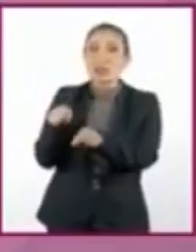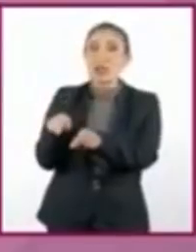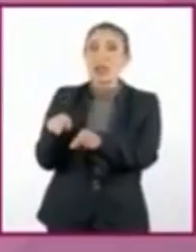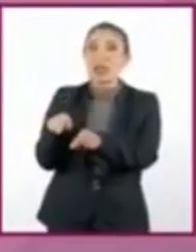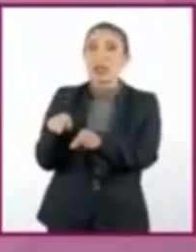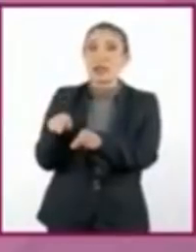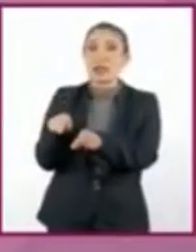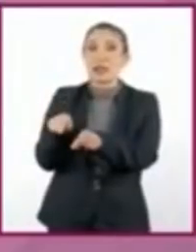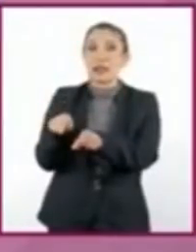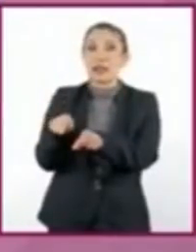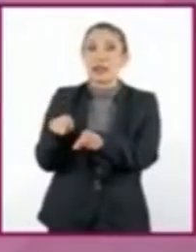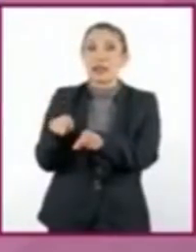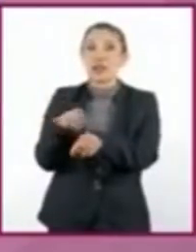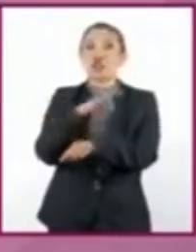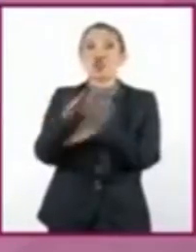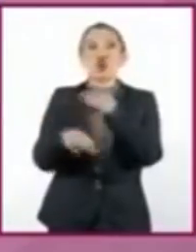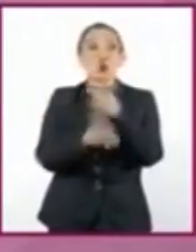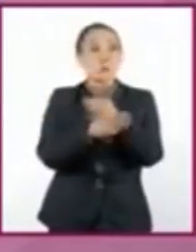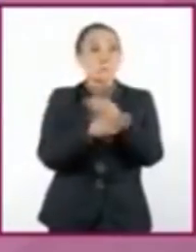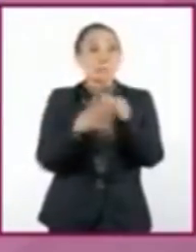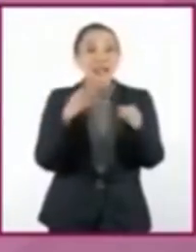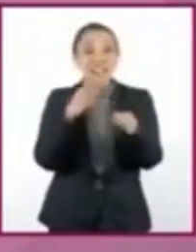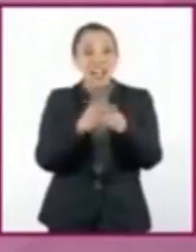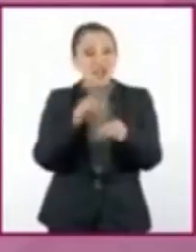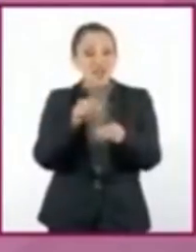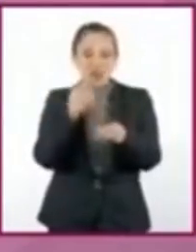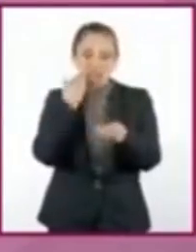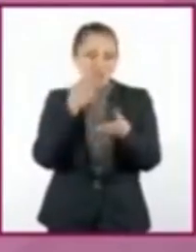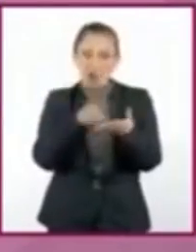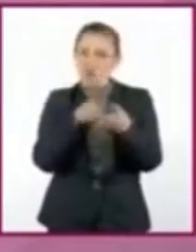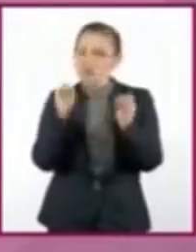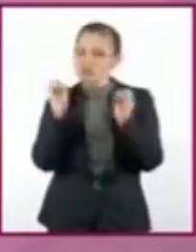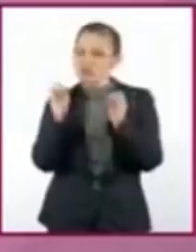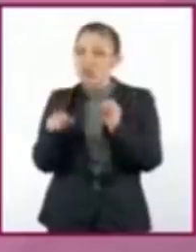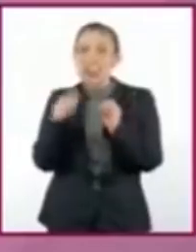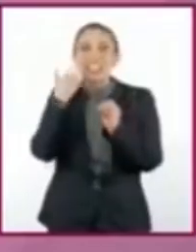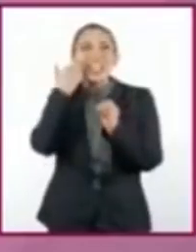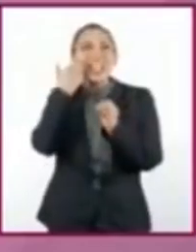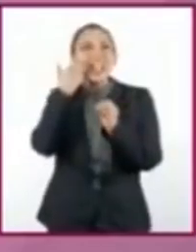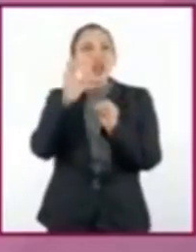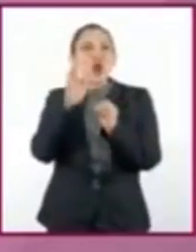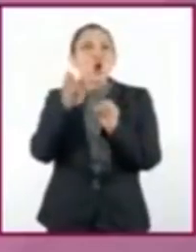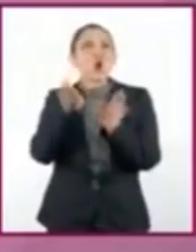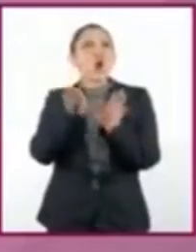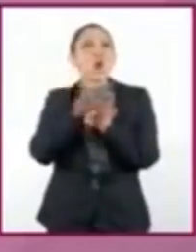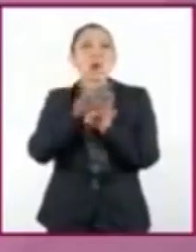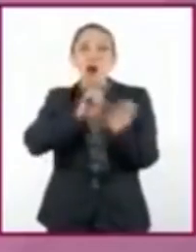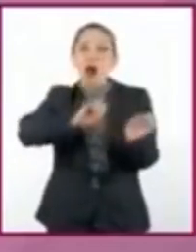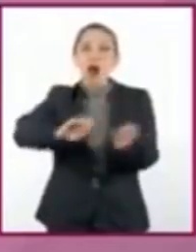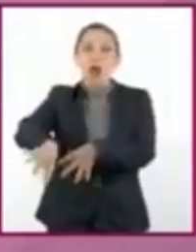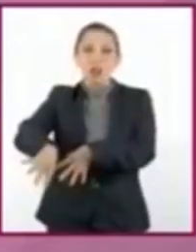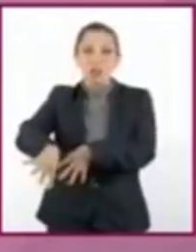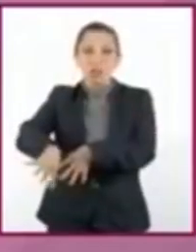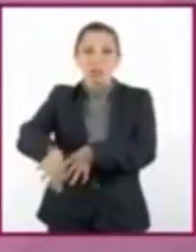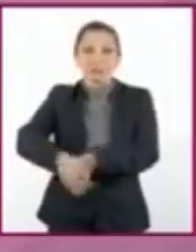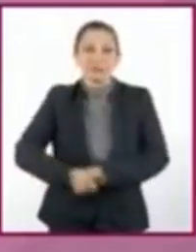a todo material no deseado y del que se tiene intención de desechar.